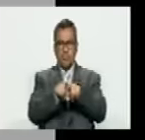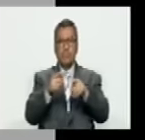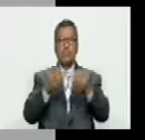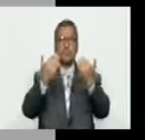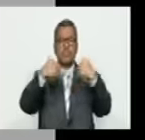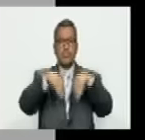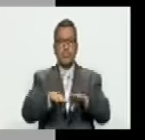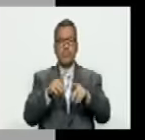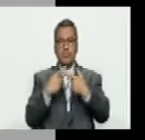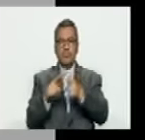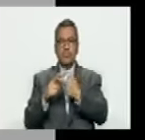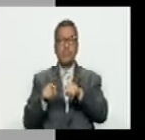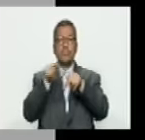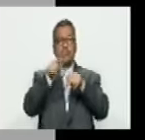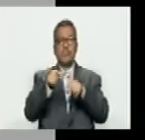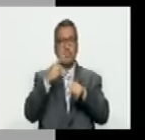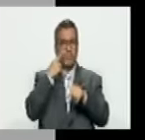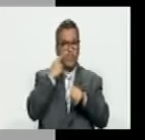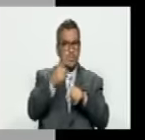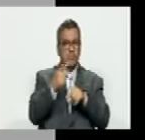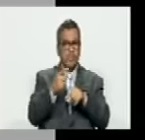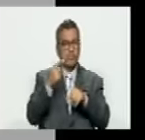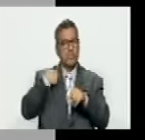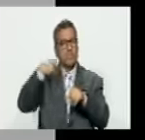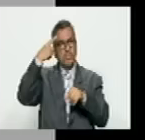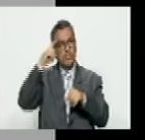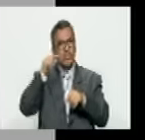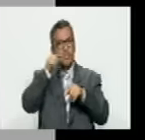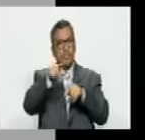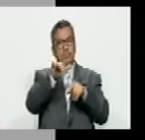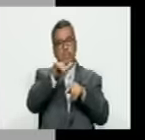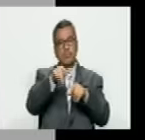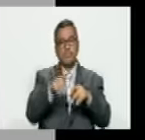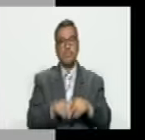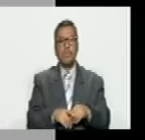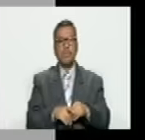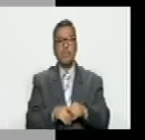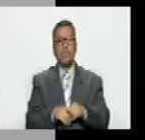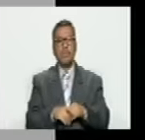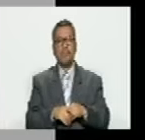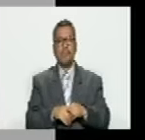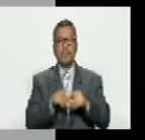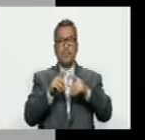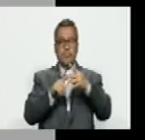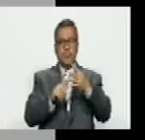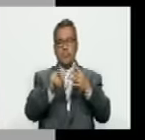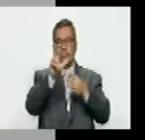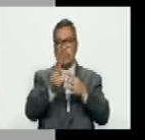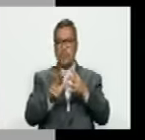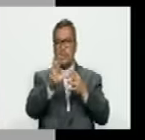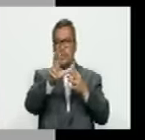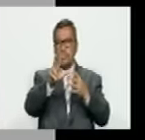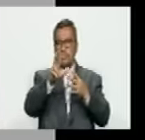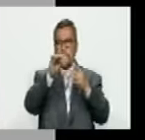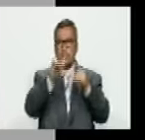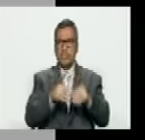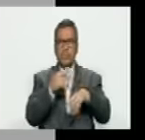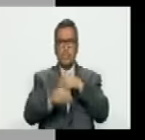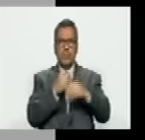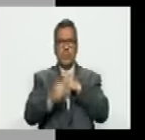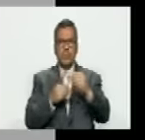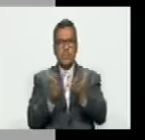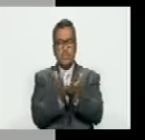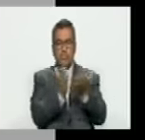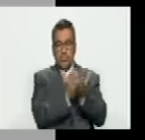QR que es distinto a simple vista y sin embargo refieren a la misma acta y luego tercero las críticas que le han hecho a este modo de